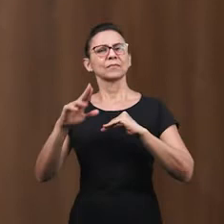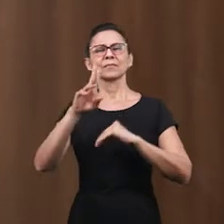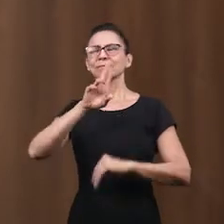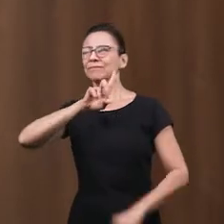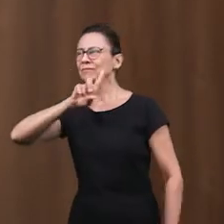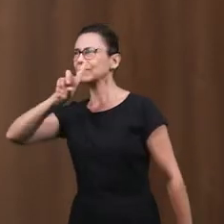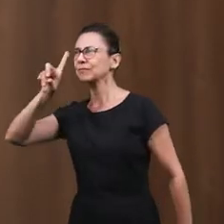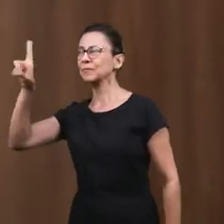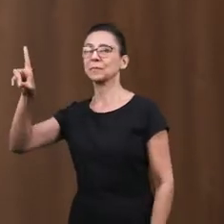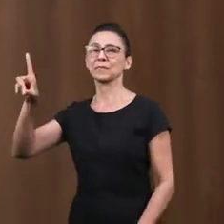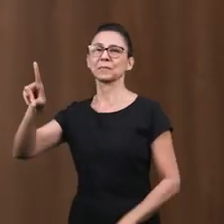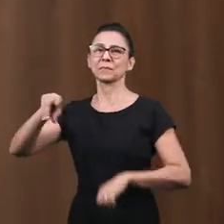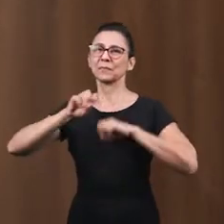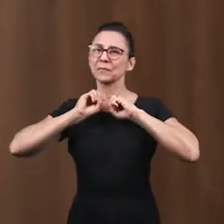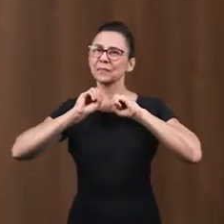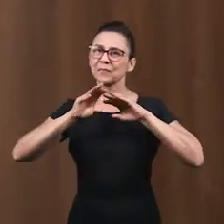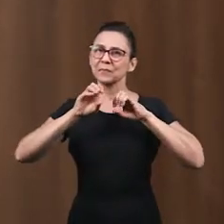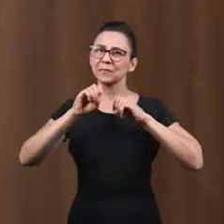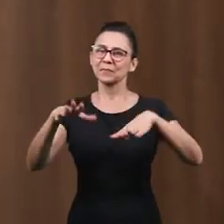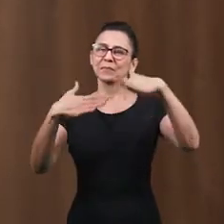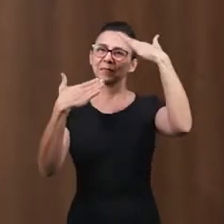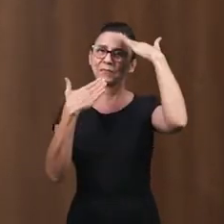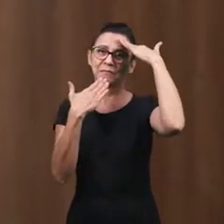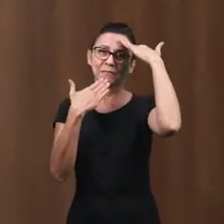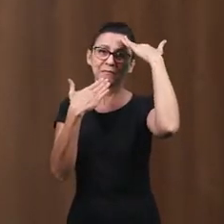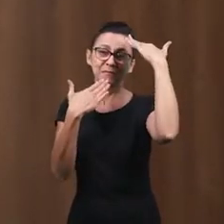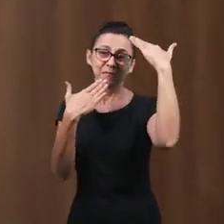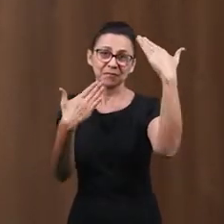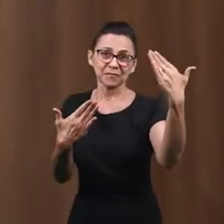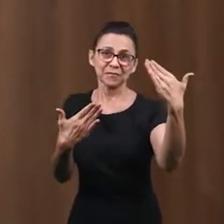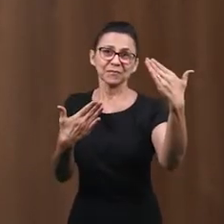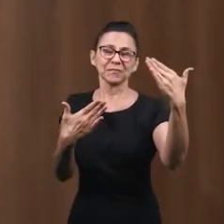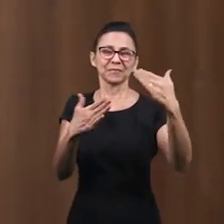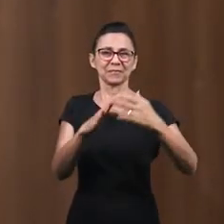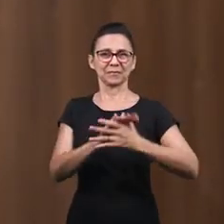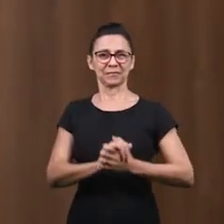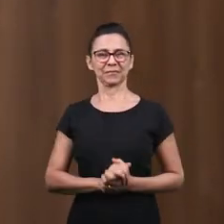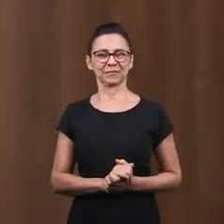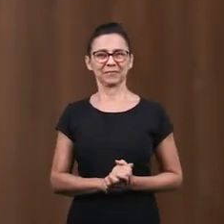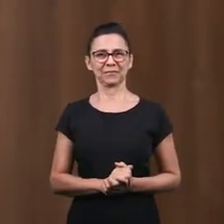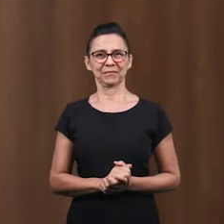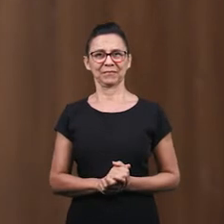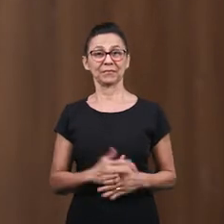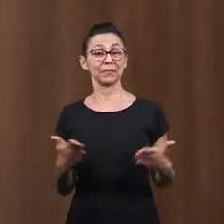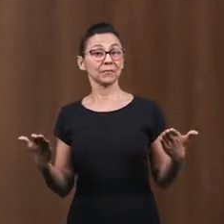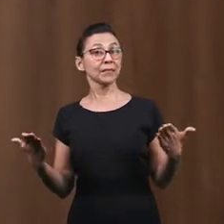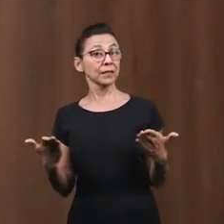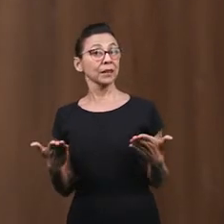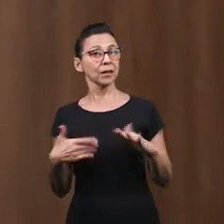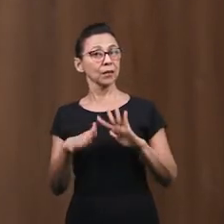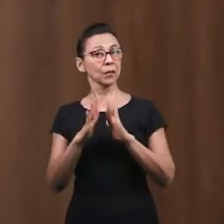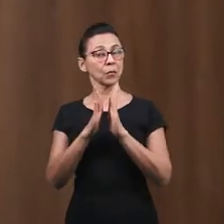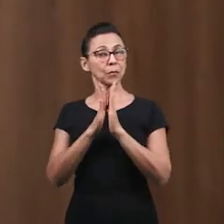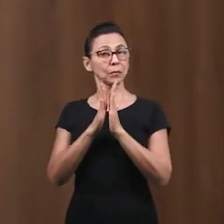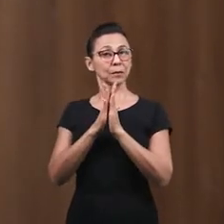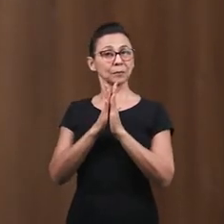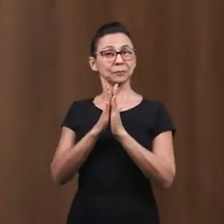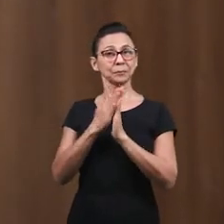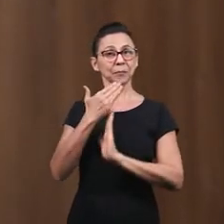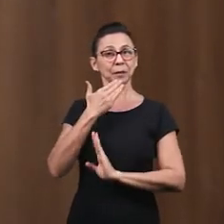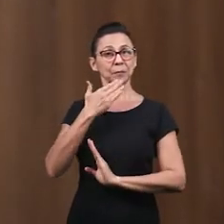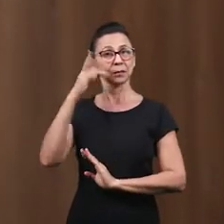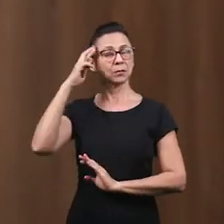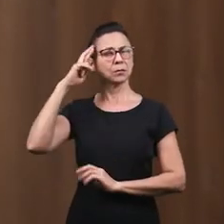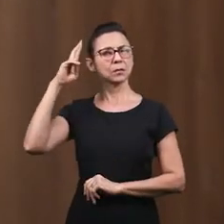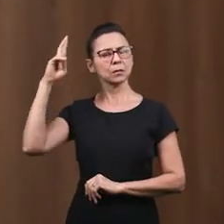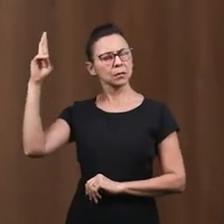Alabado sea Dios Por esta enseñanza Que el Señor Nos da A partir de su palabra Y ahora nosotros Vamos a orar